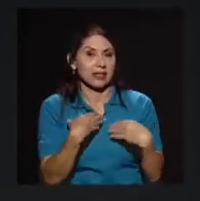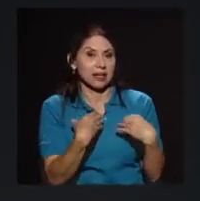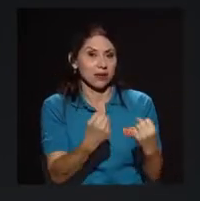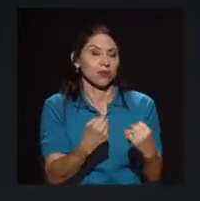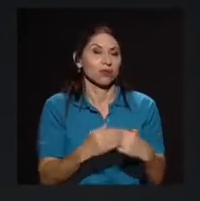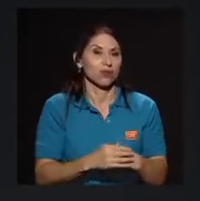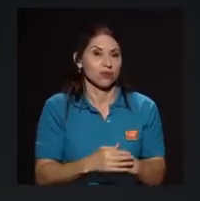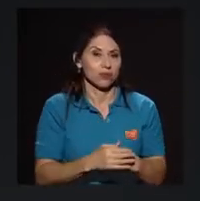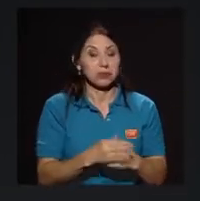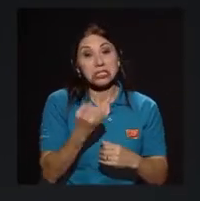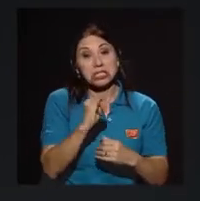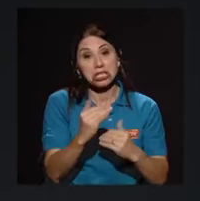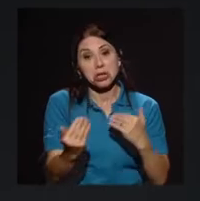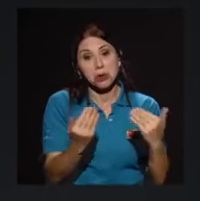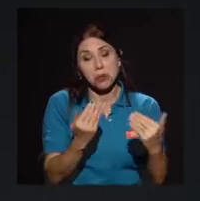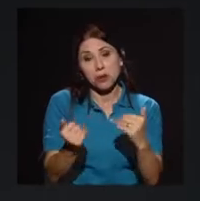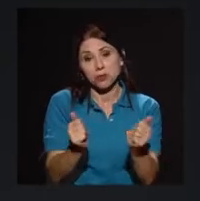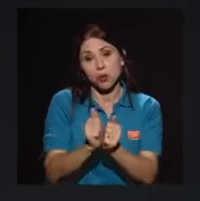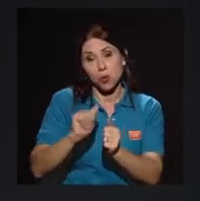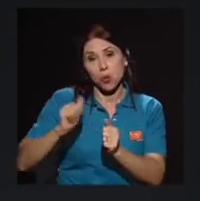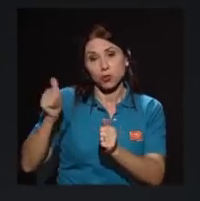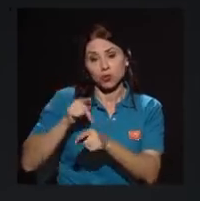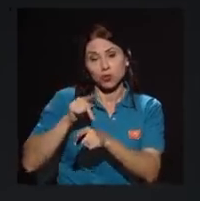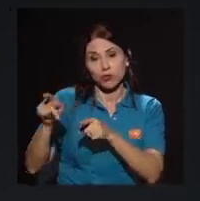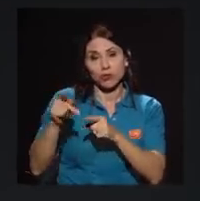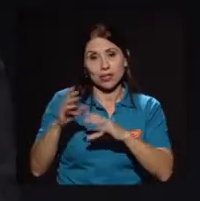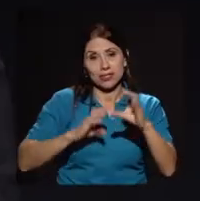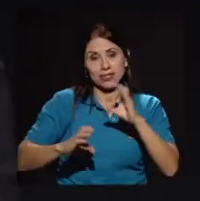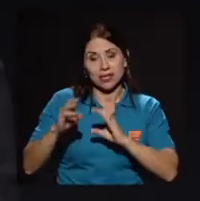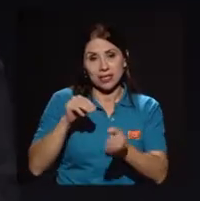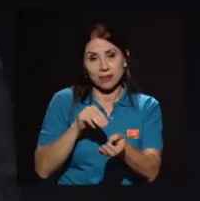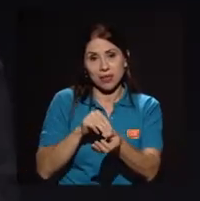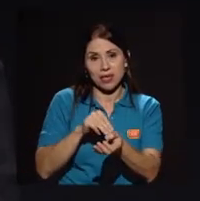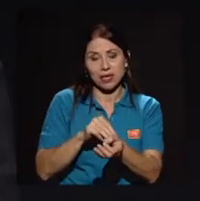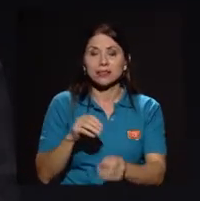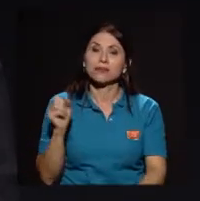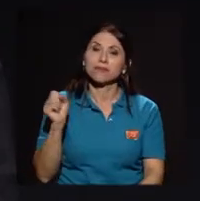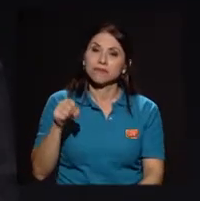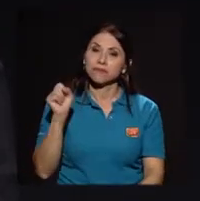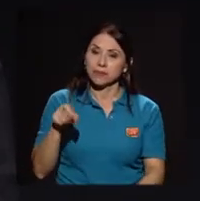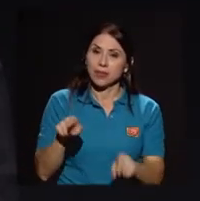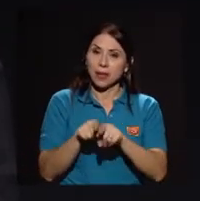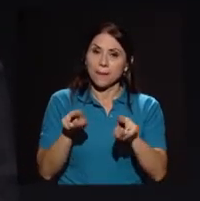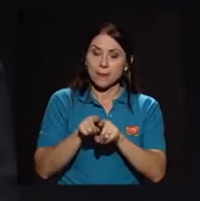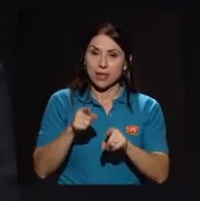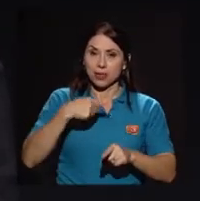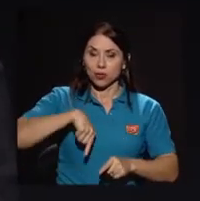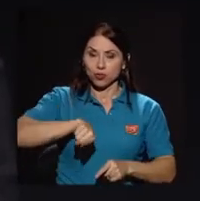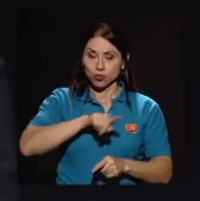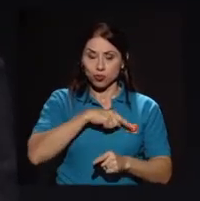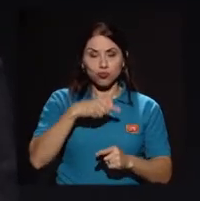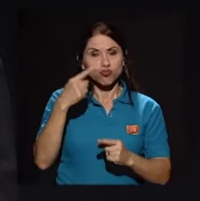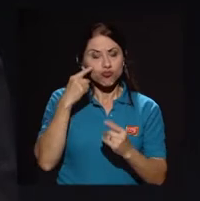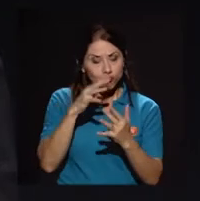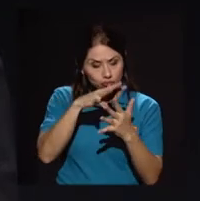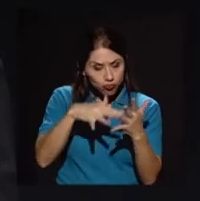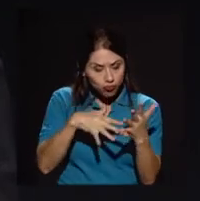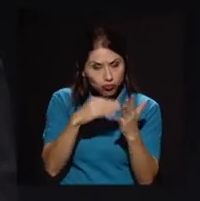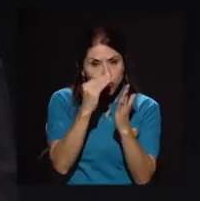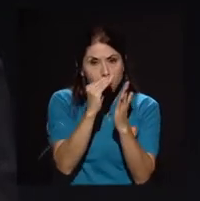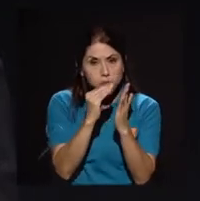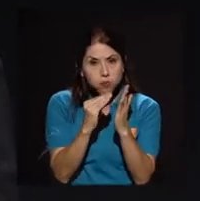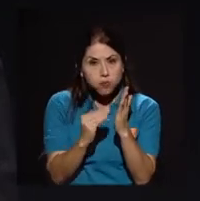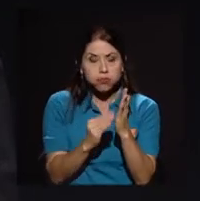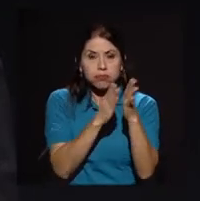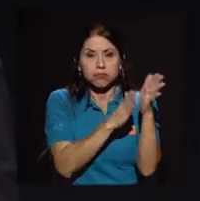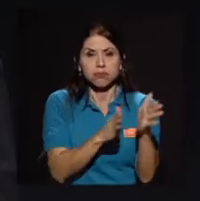las ciencias médicas. ¿No le parece a usted? Sí, también nosotros en el plan de estudios, en la formación, tenemos, hemos,